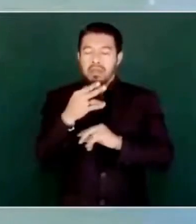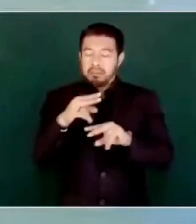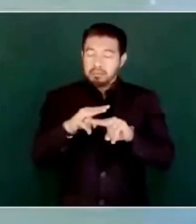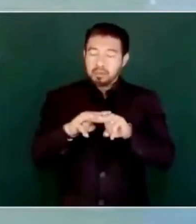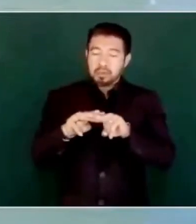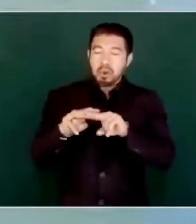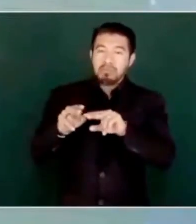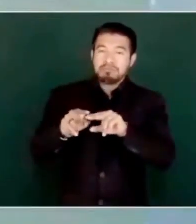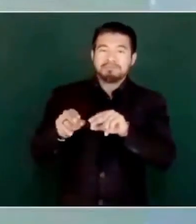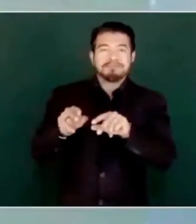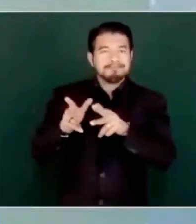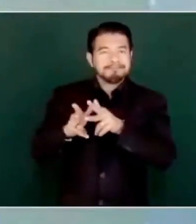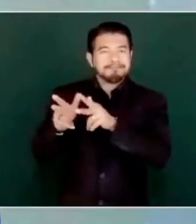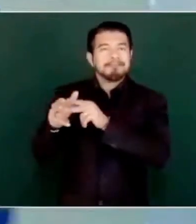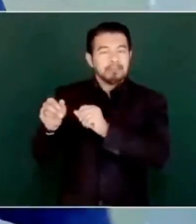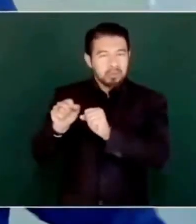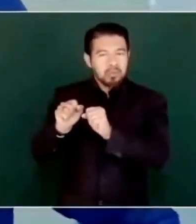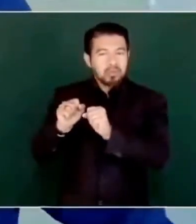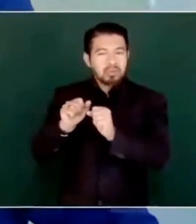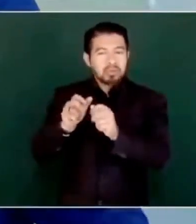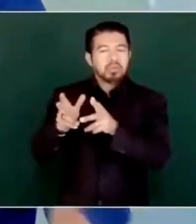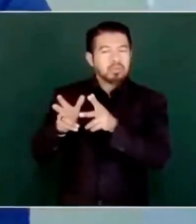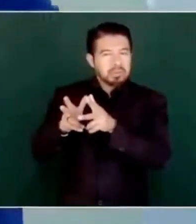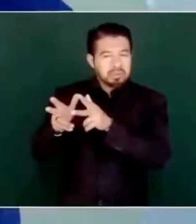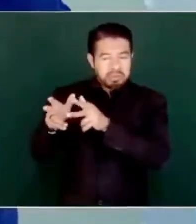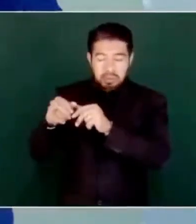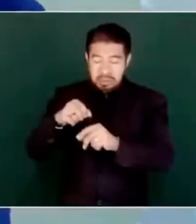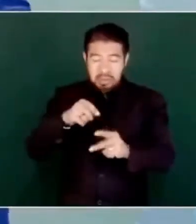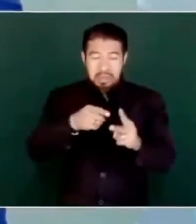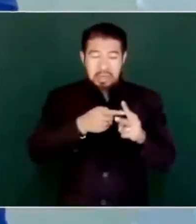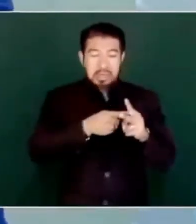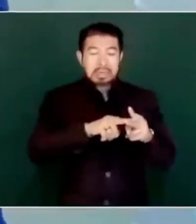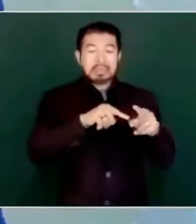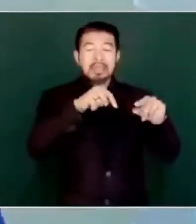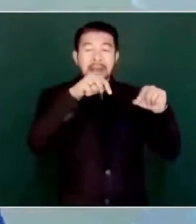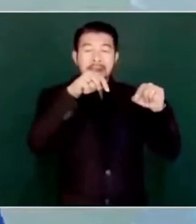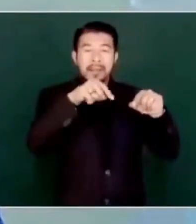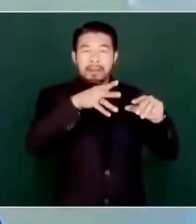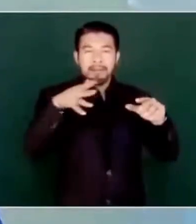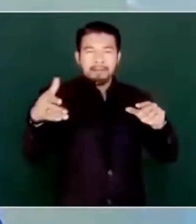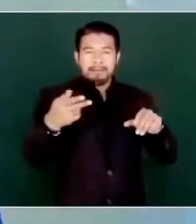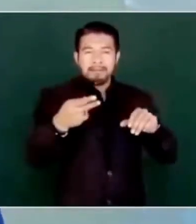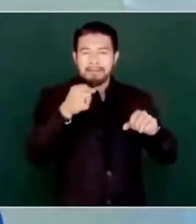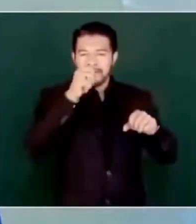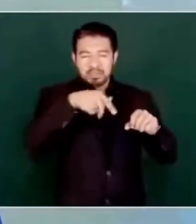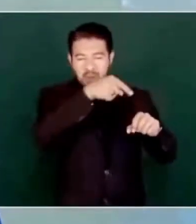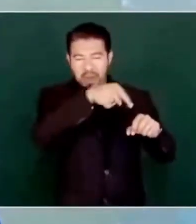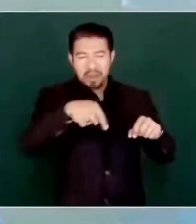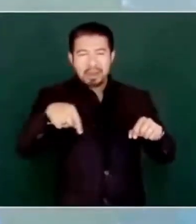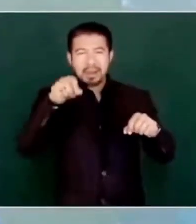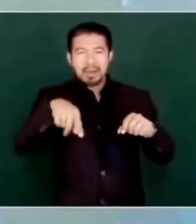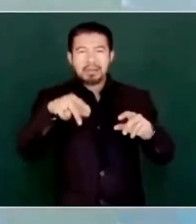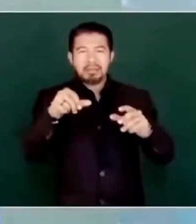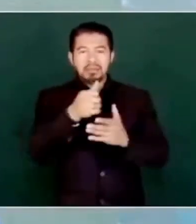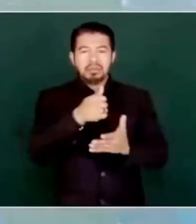ferrocarril que pasa precisamente por Palenque